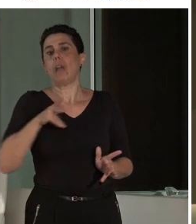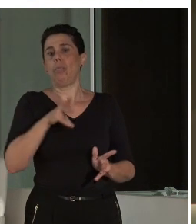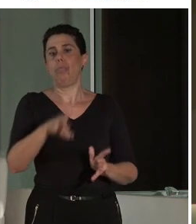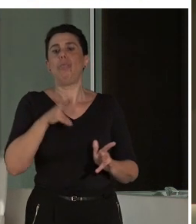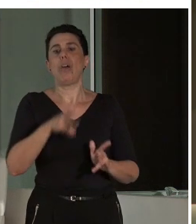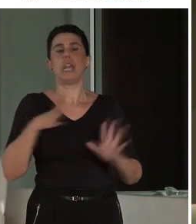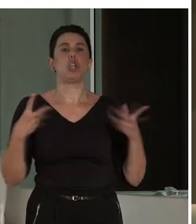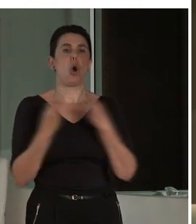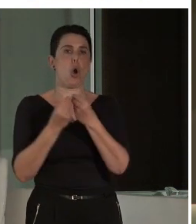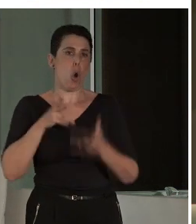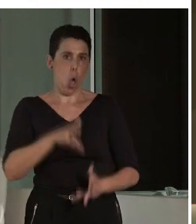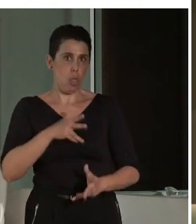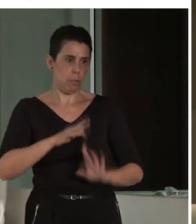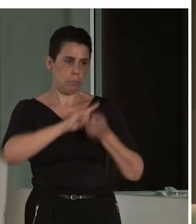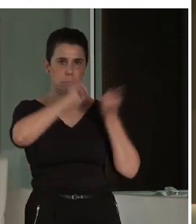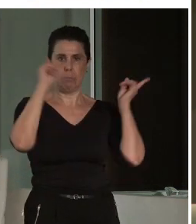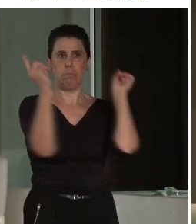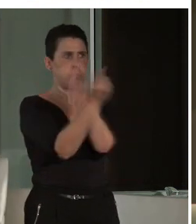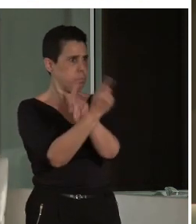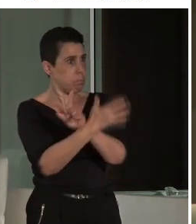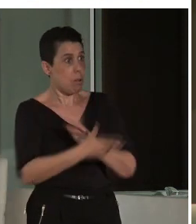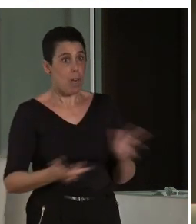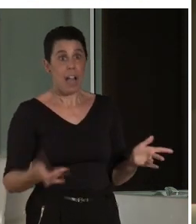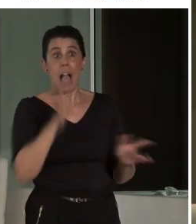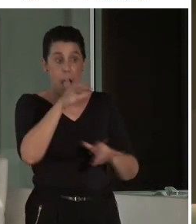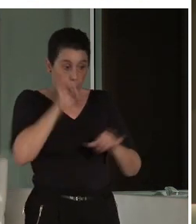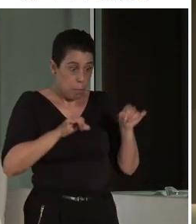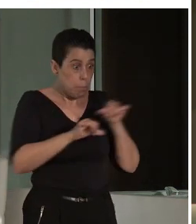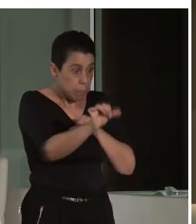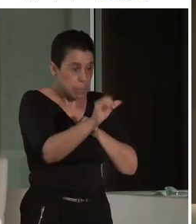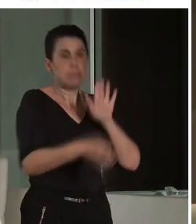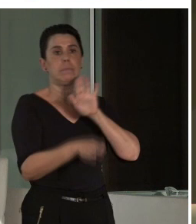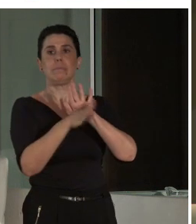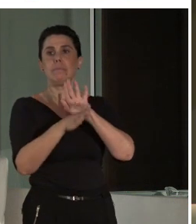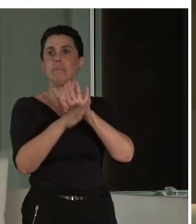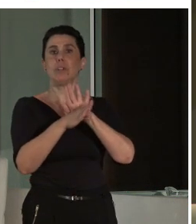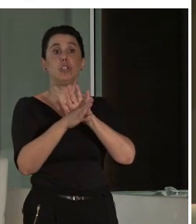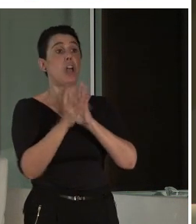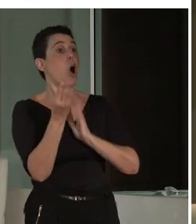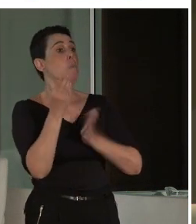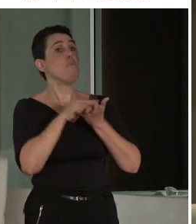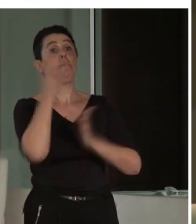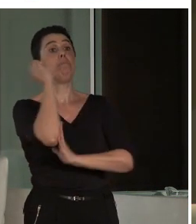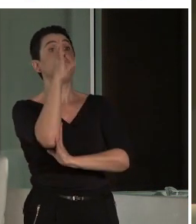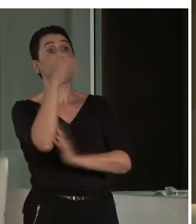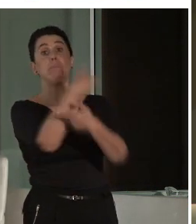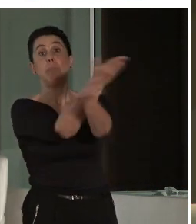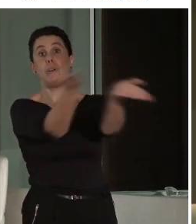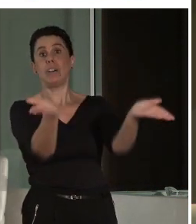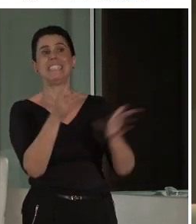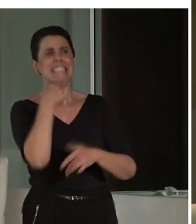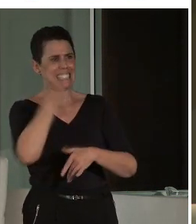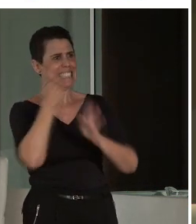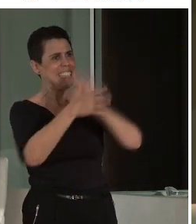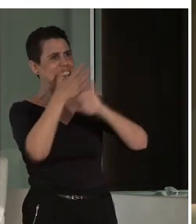un cambio bestial, y desde ahí teníamos que partir, ¿no? Y en muchas de vuestras intervenciones también se ha dicho, ¿no?, que las personas con